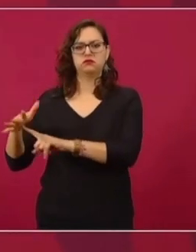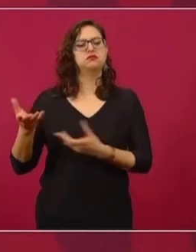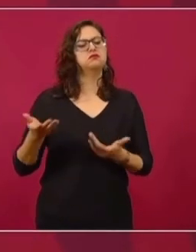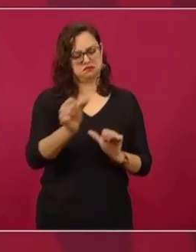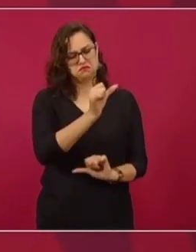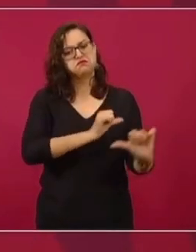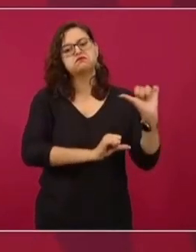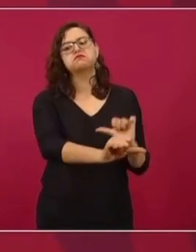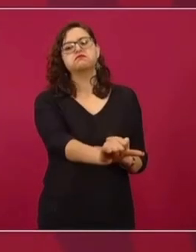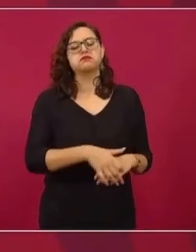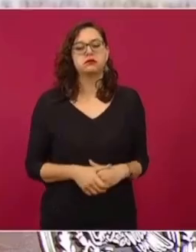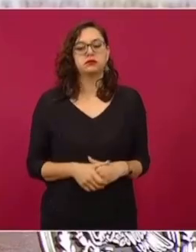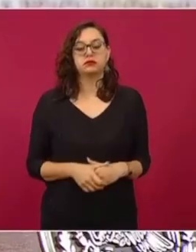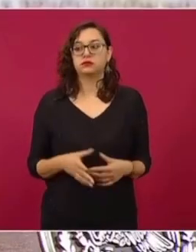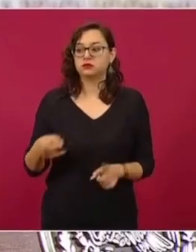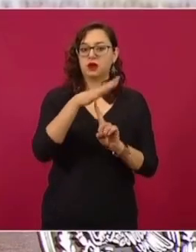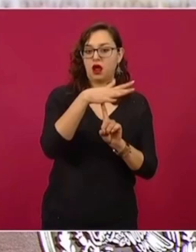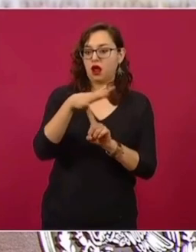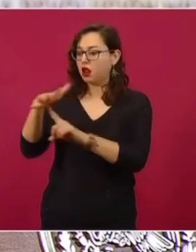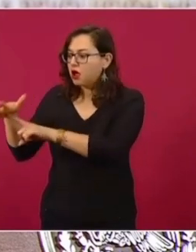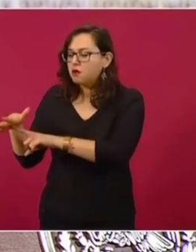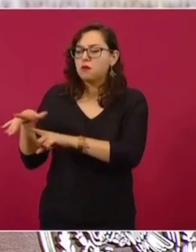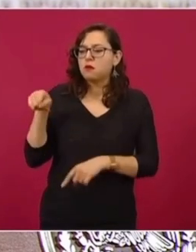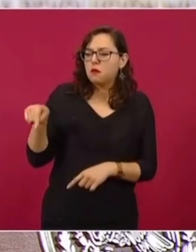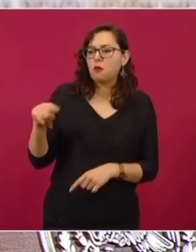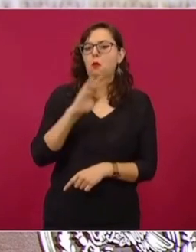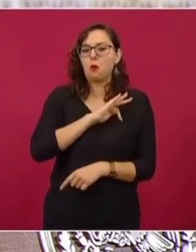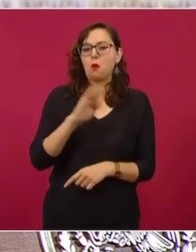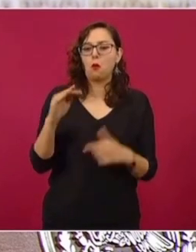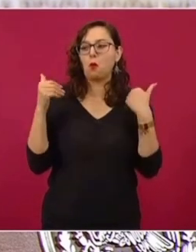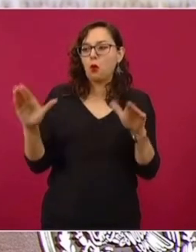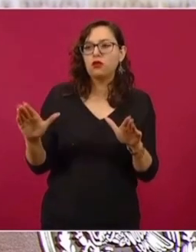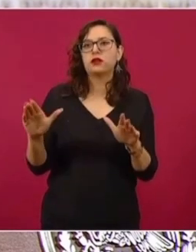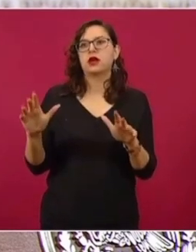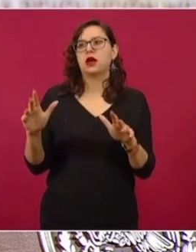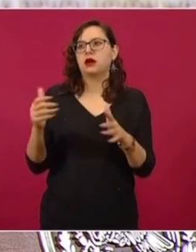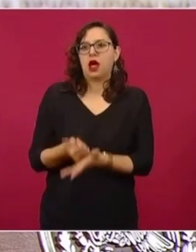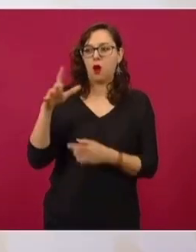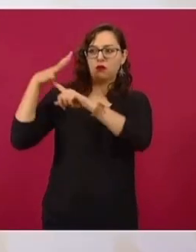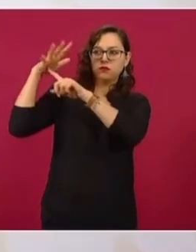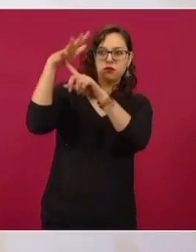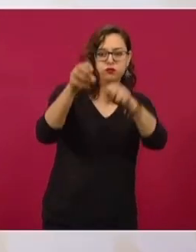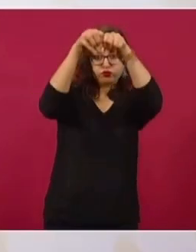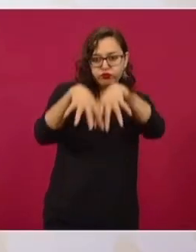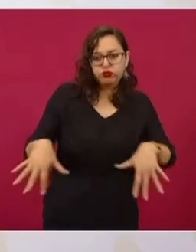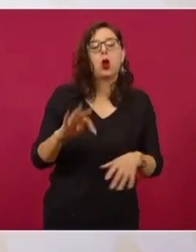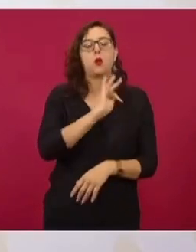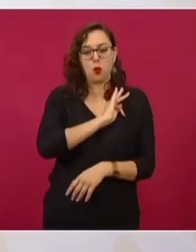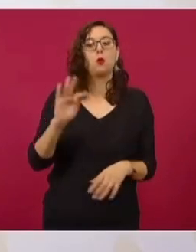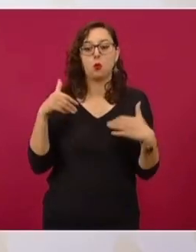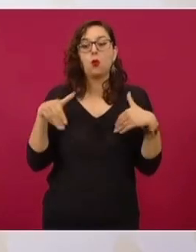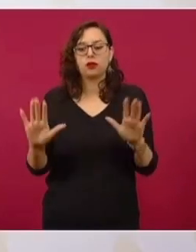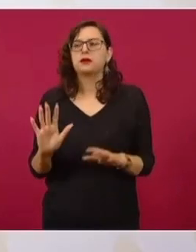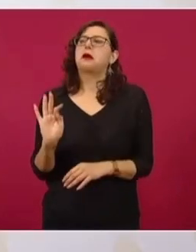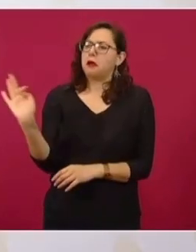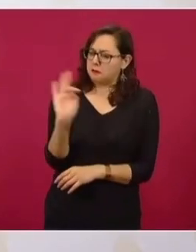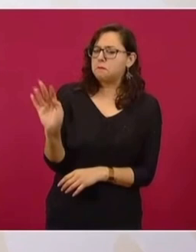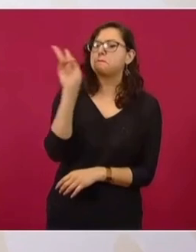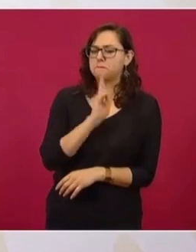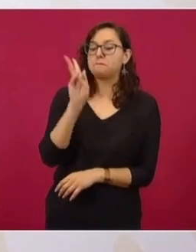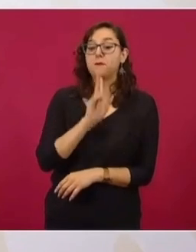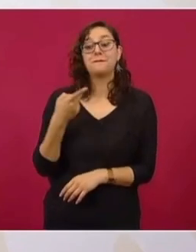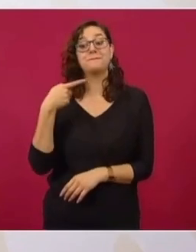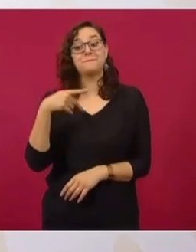incluso son helicópteros que podrían utilizarse para atender incendios forestales. Y cuando el avión se acepte